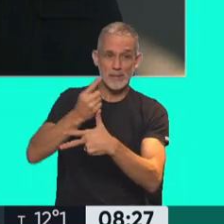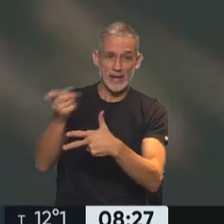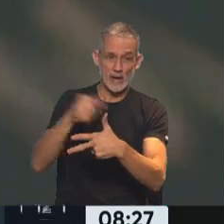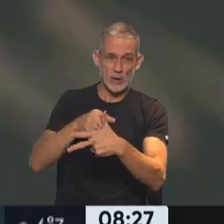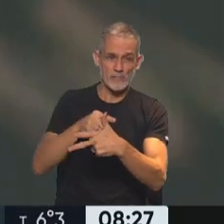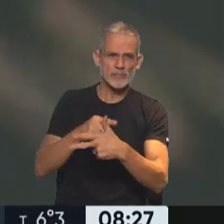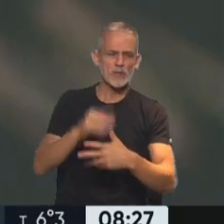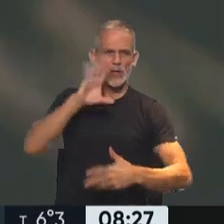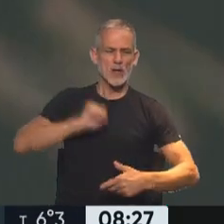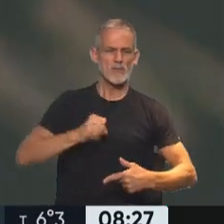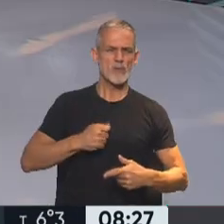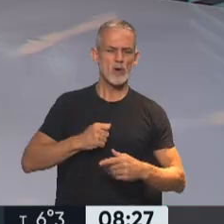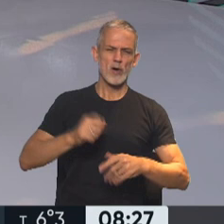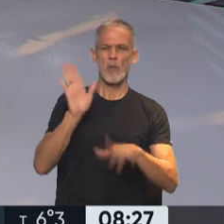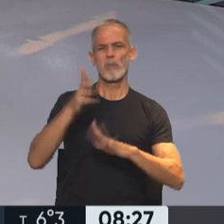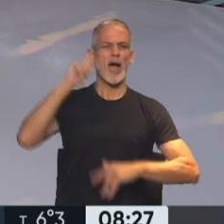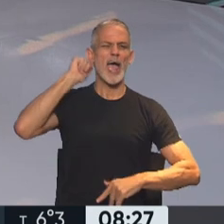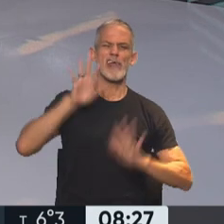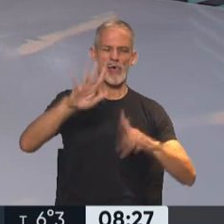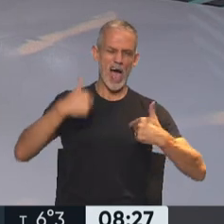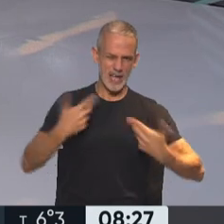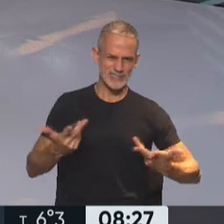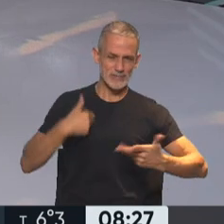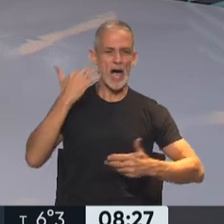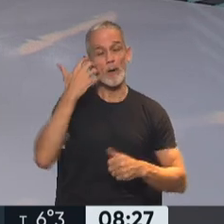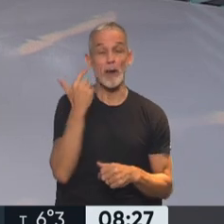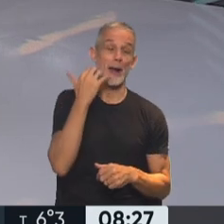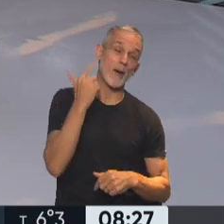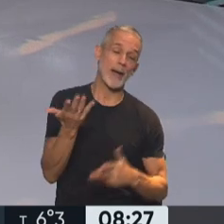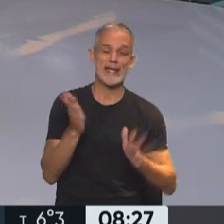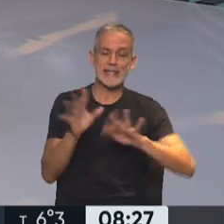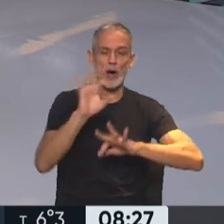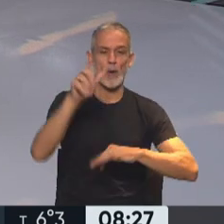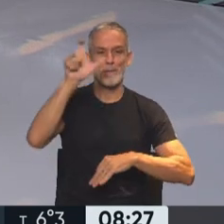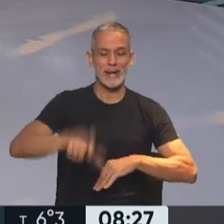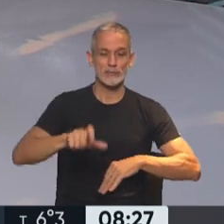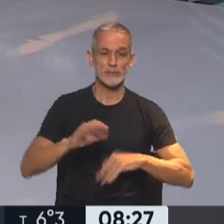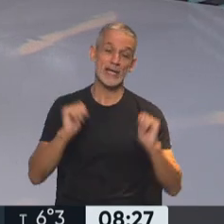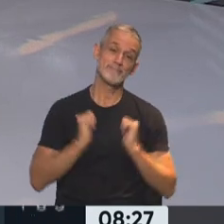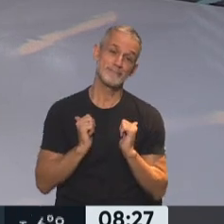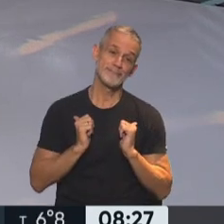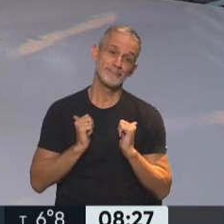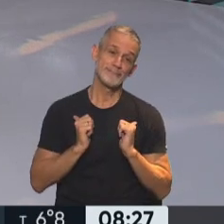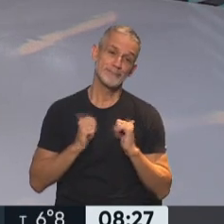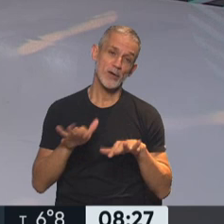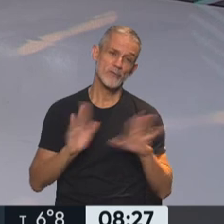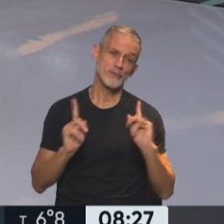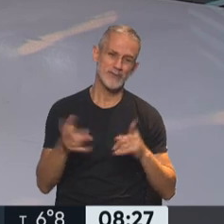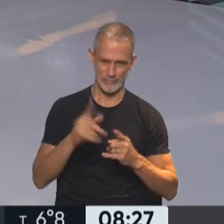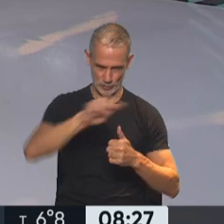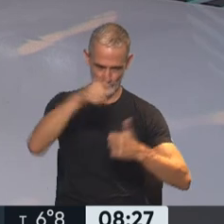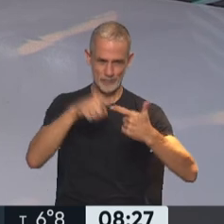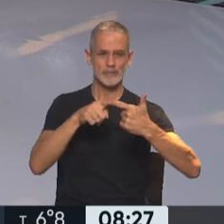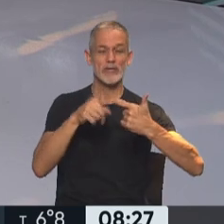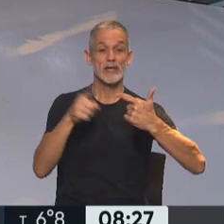desafían los estereotipos de edad, no es el abuelito, la abuelita o la persona que está sentada inmóvil. En segundo